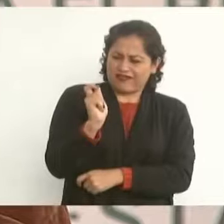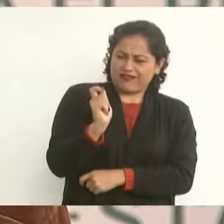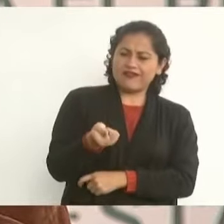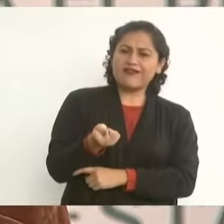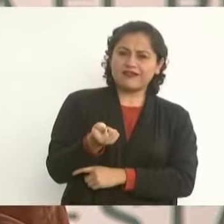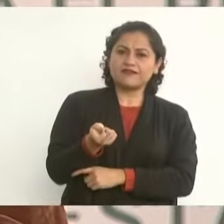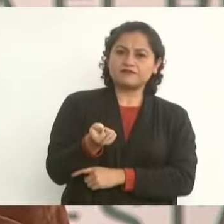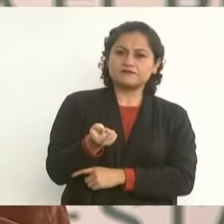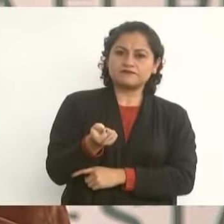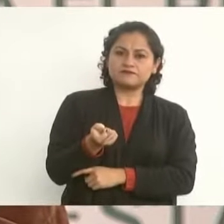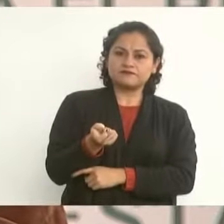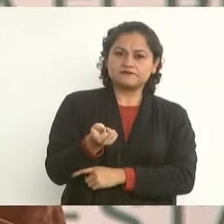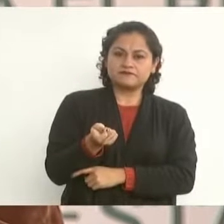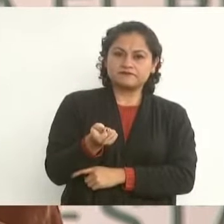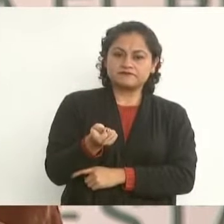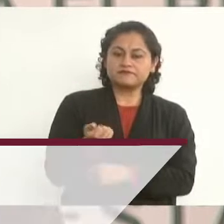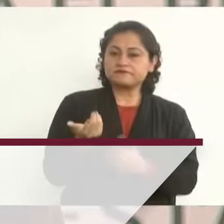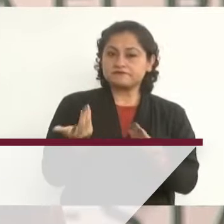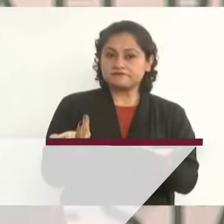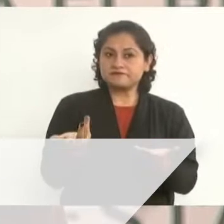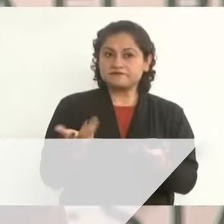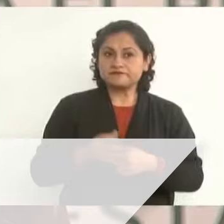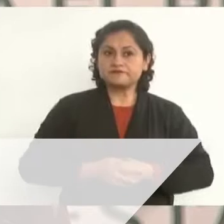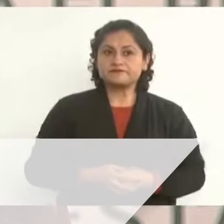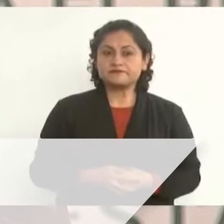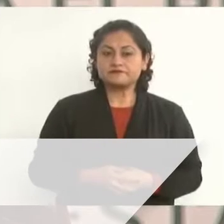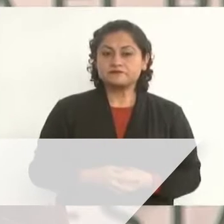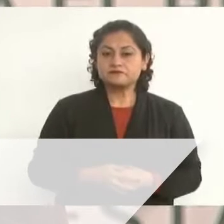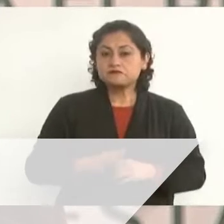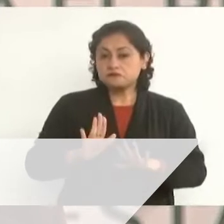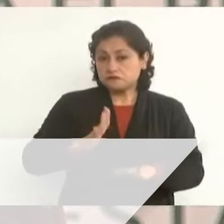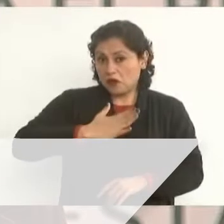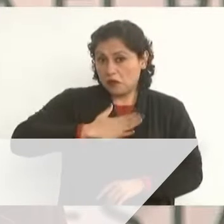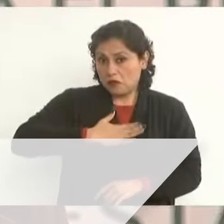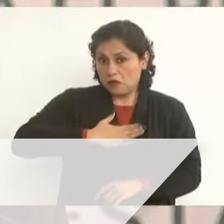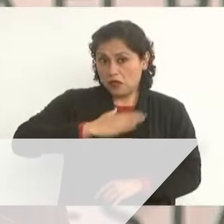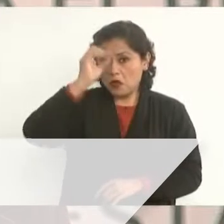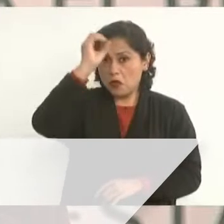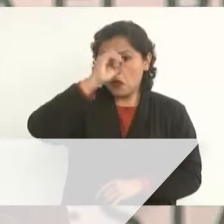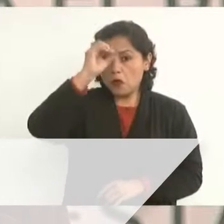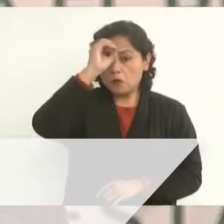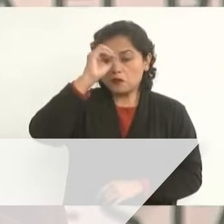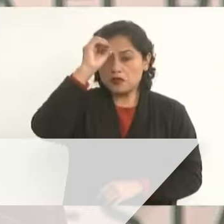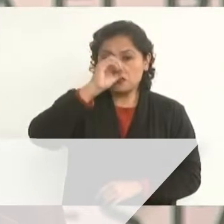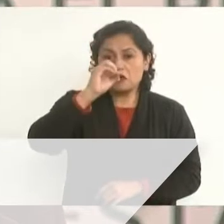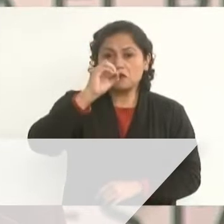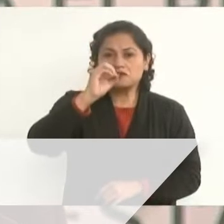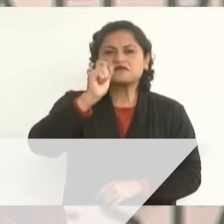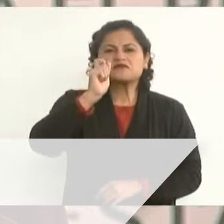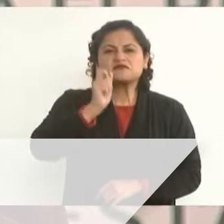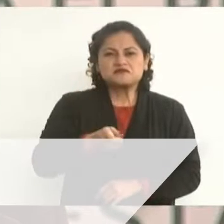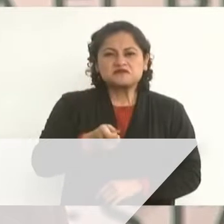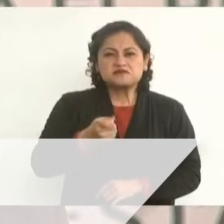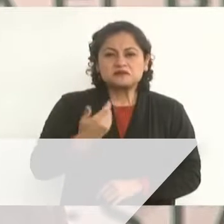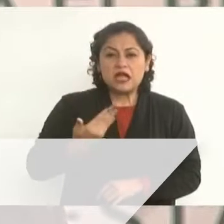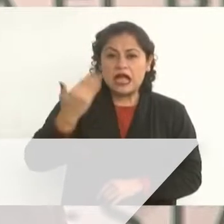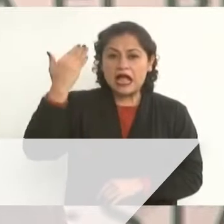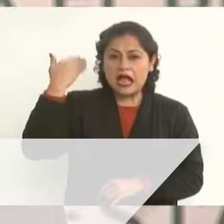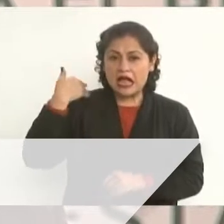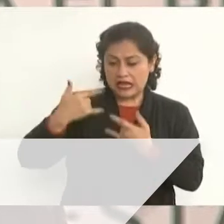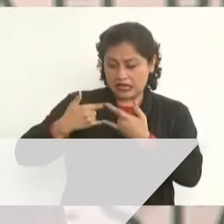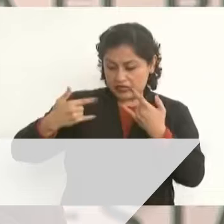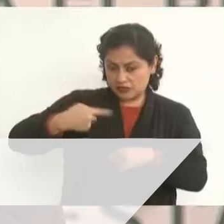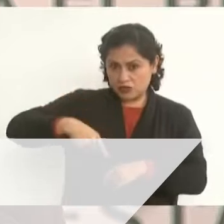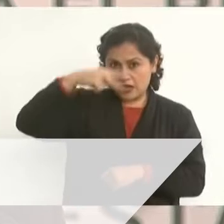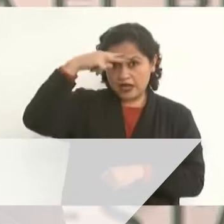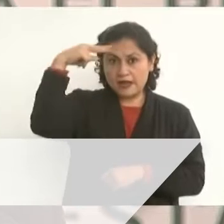Para mí, solamente ha habido dos presidentes de la República que han